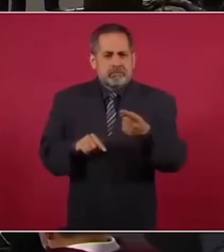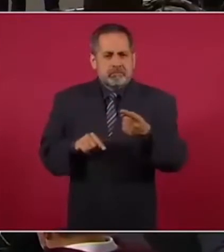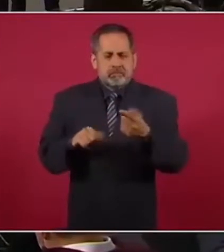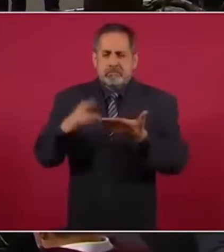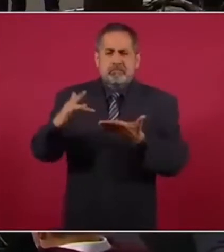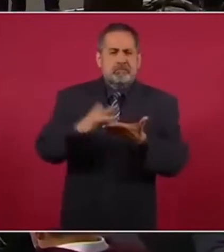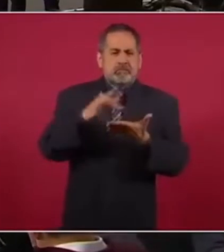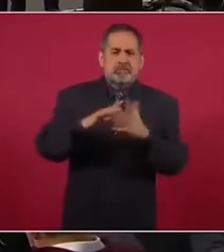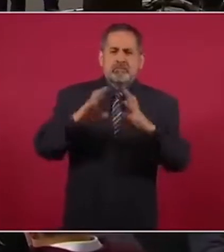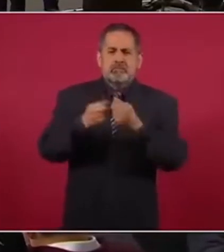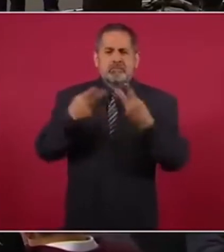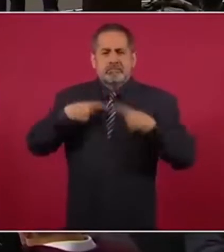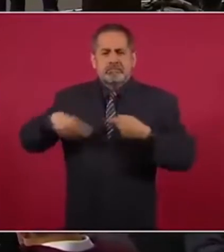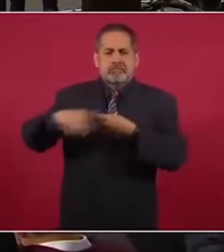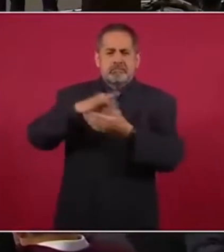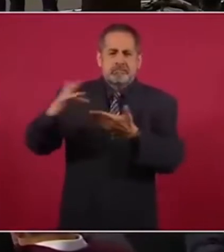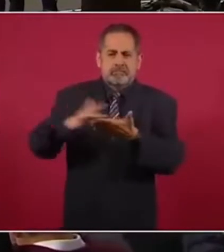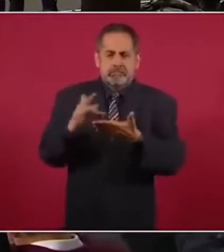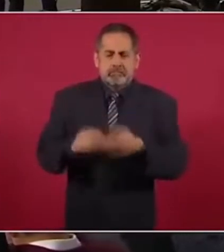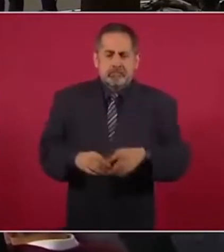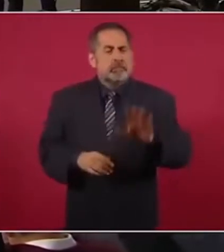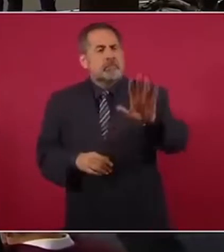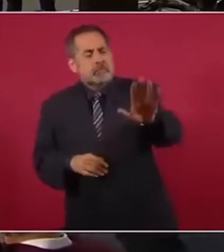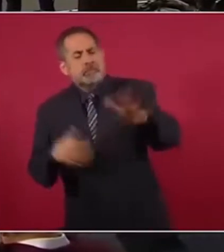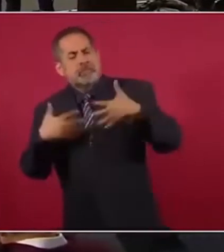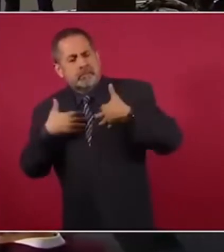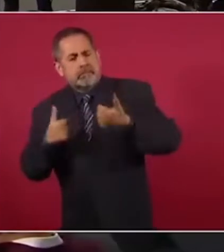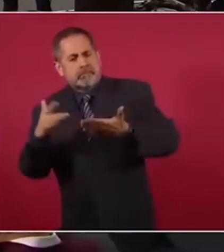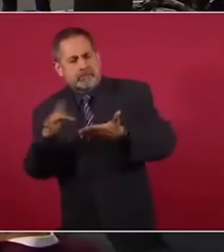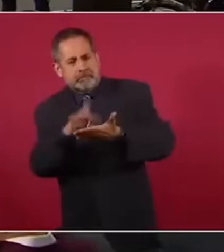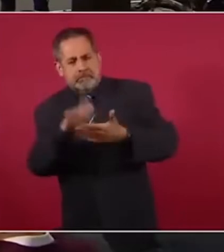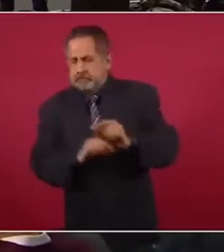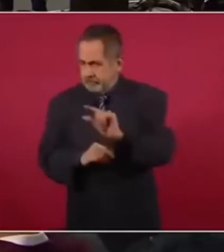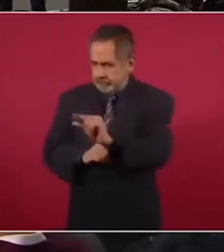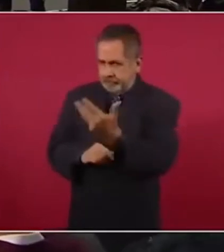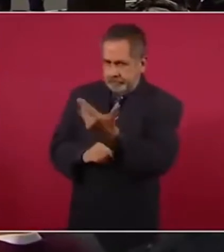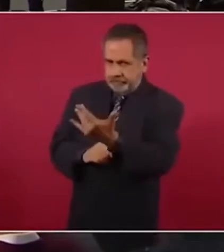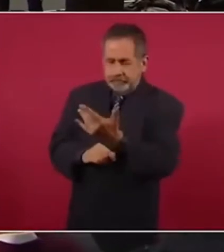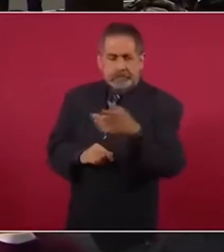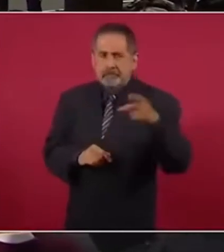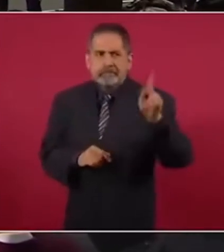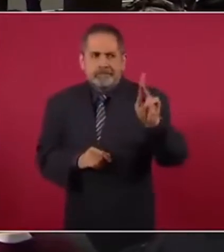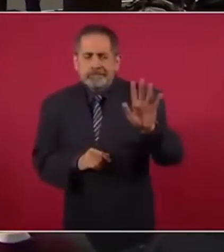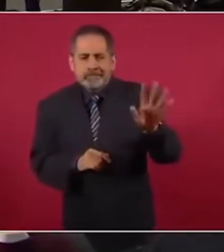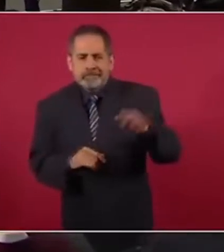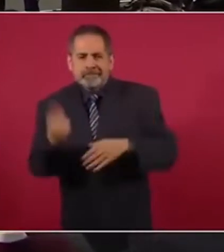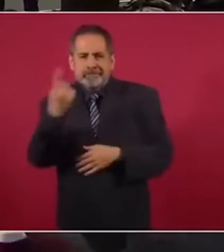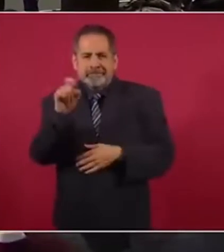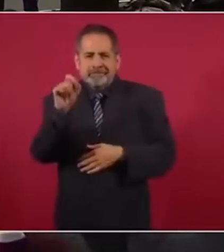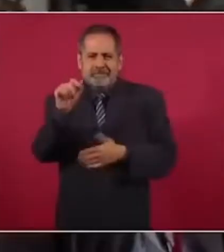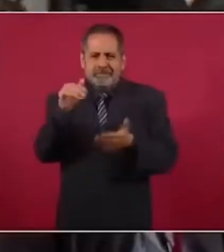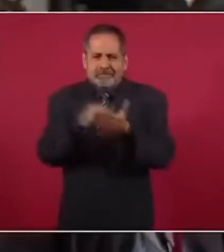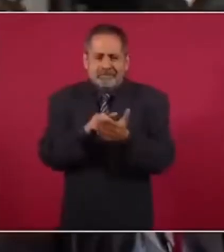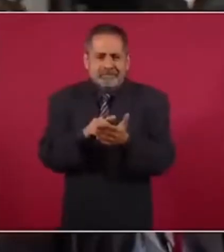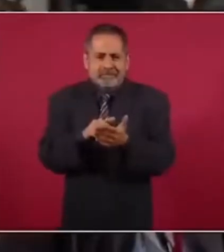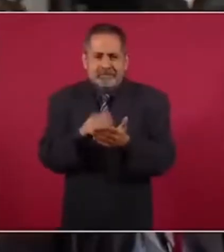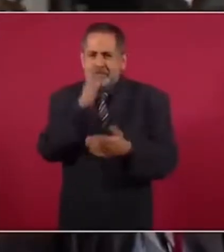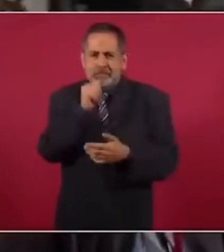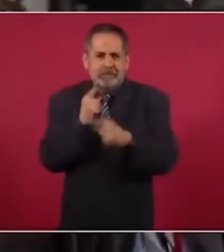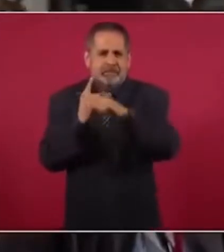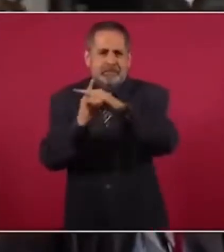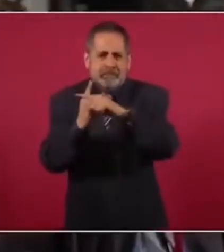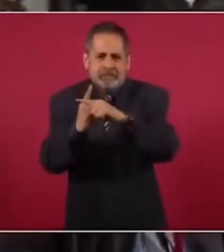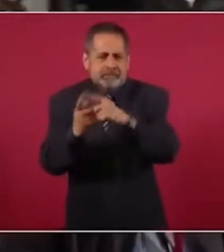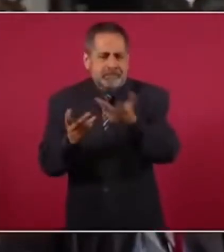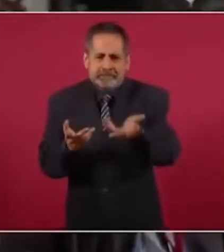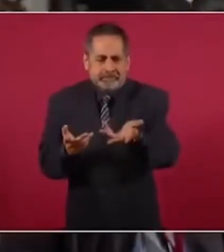apoyando o respaldando a la gente? Entiendo lo del apoyo, señor presidente, con todo respeto. espérame. Pero 126 mil muertos no puede ser algo positivo,